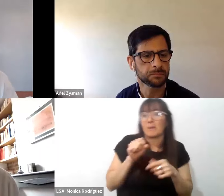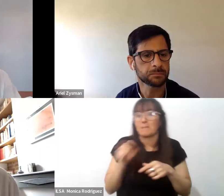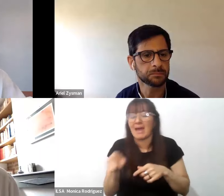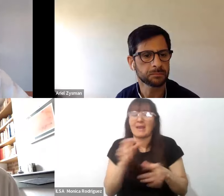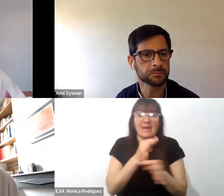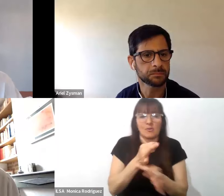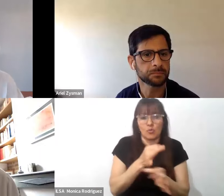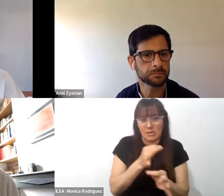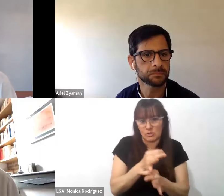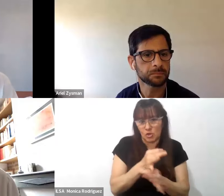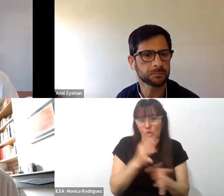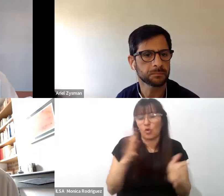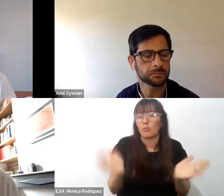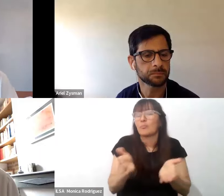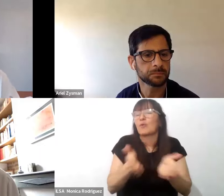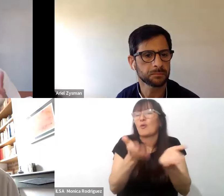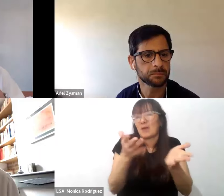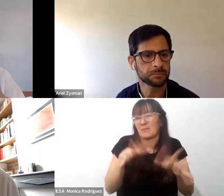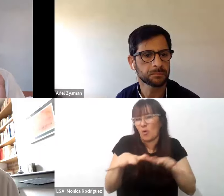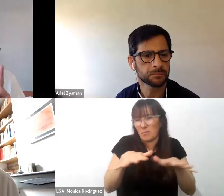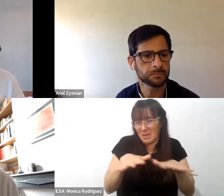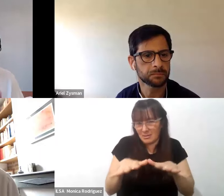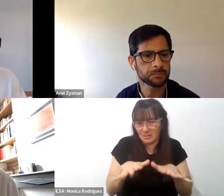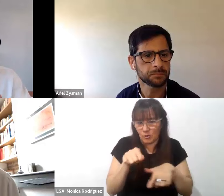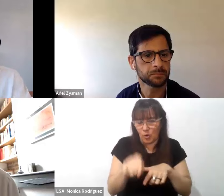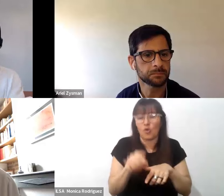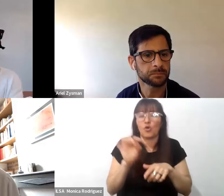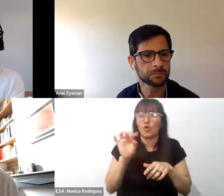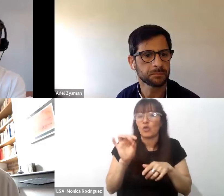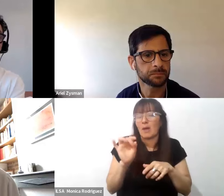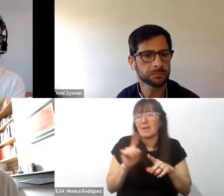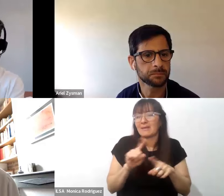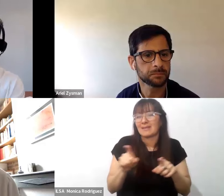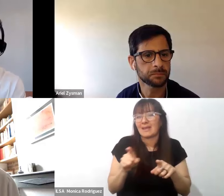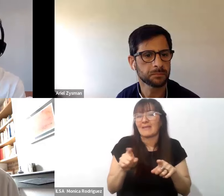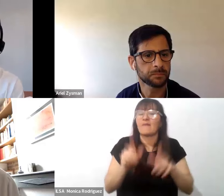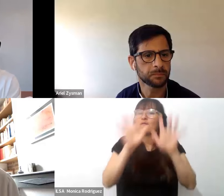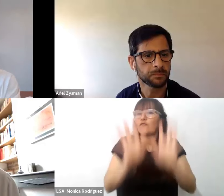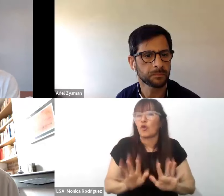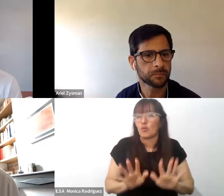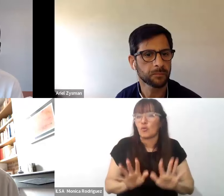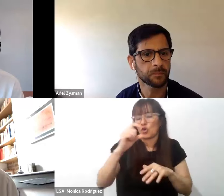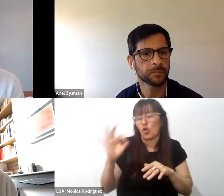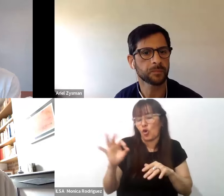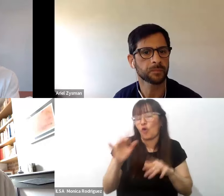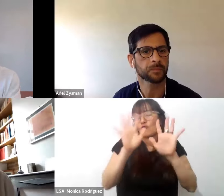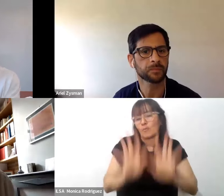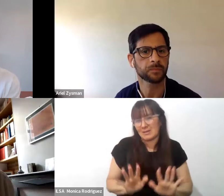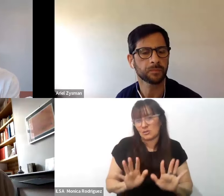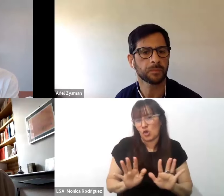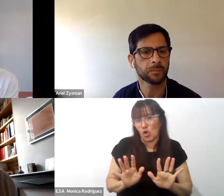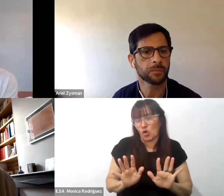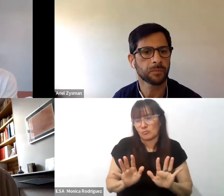promoviendo este movimiento no solamente de conformación entre pares que